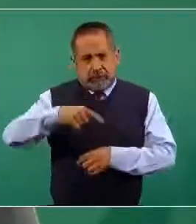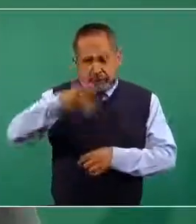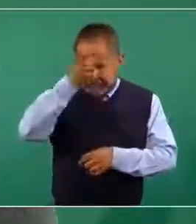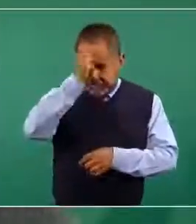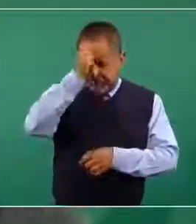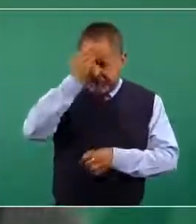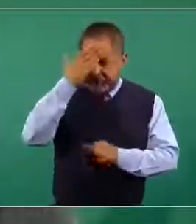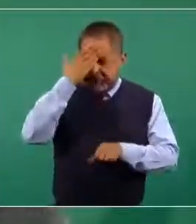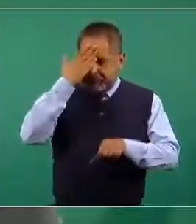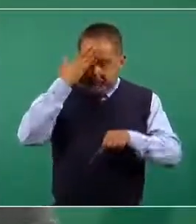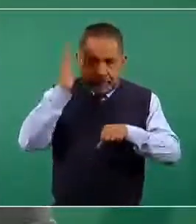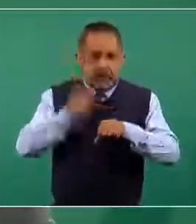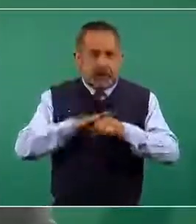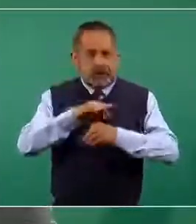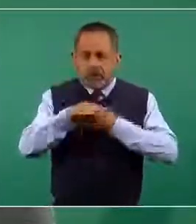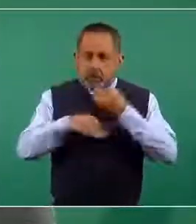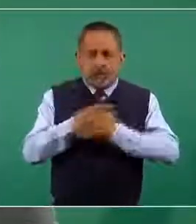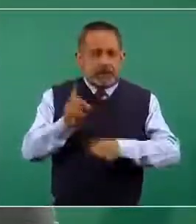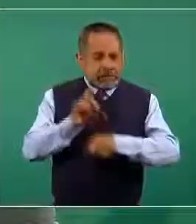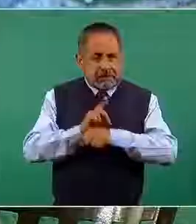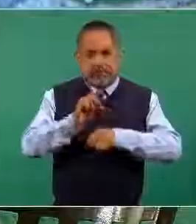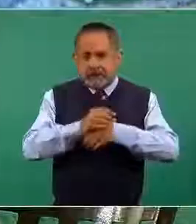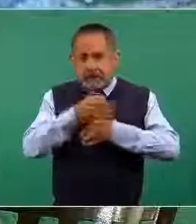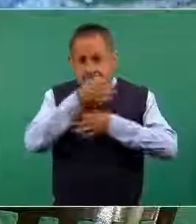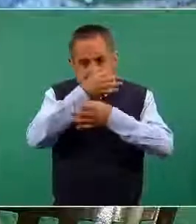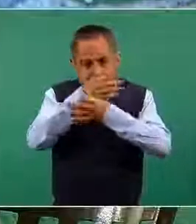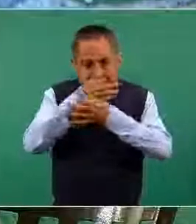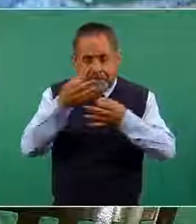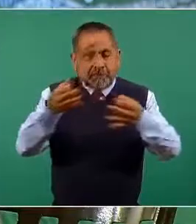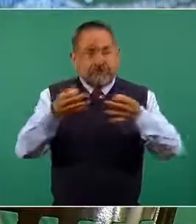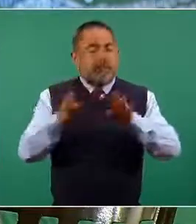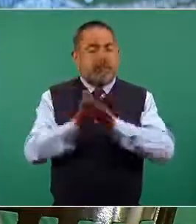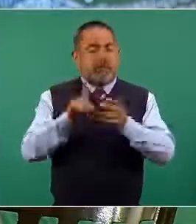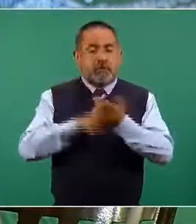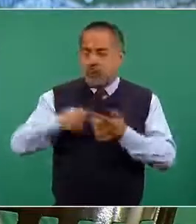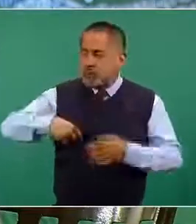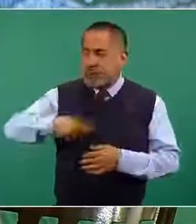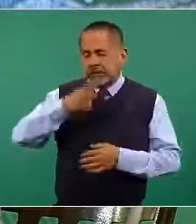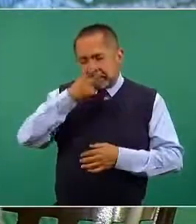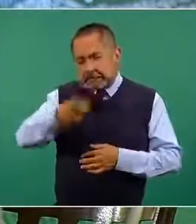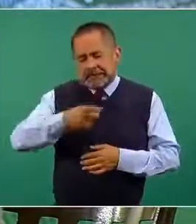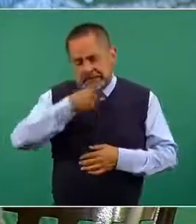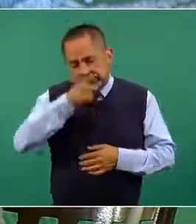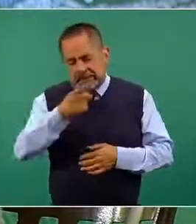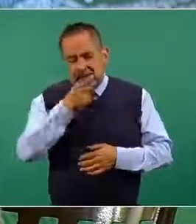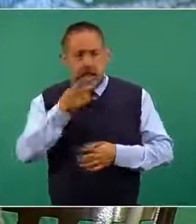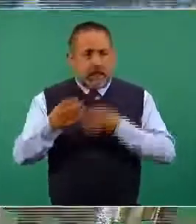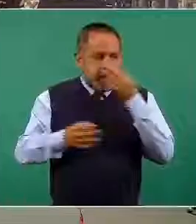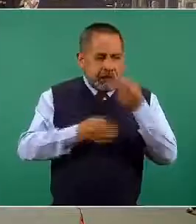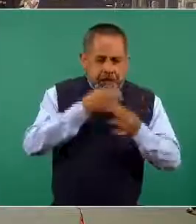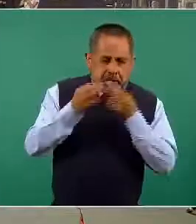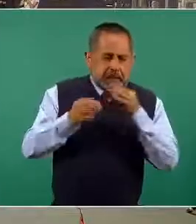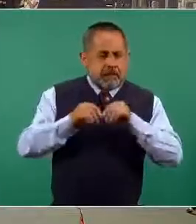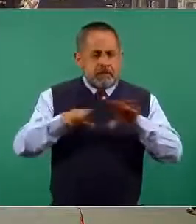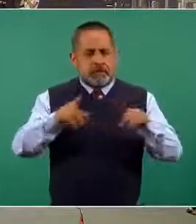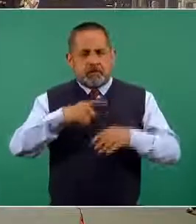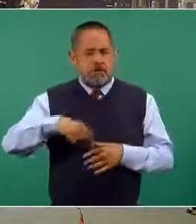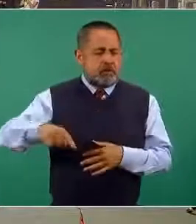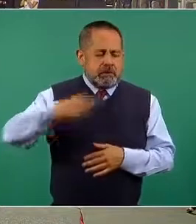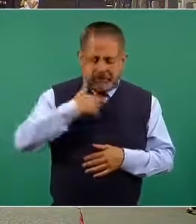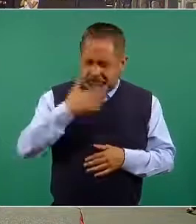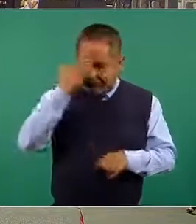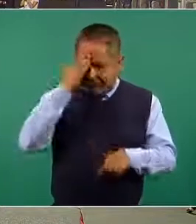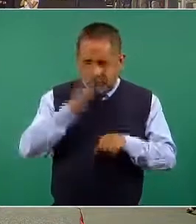todos, todos los días, todas las personas que estamos aquí como comunicadoras y comunicadores